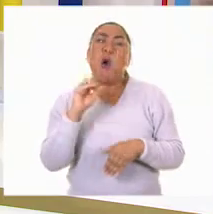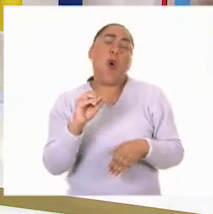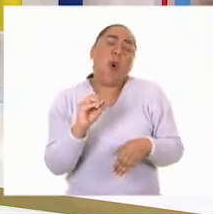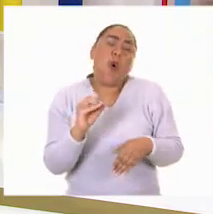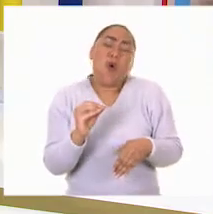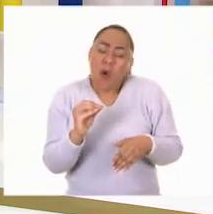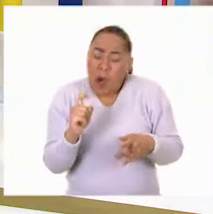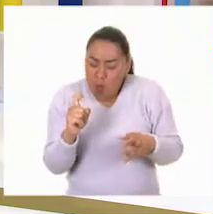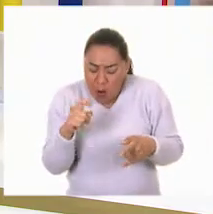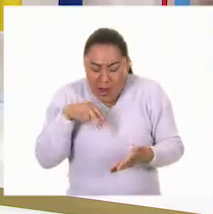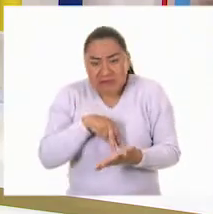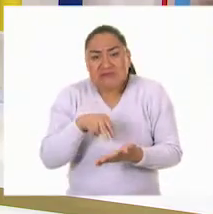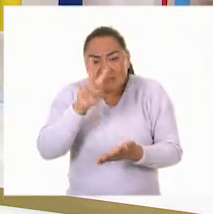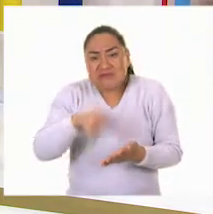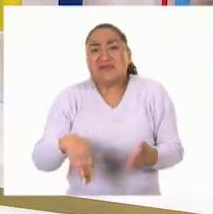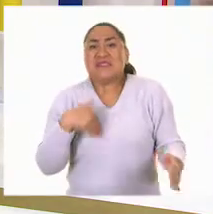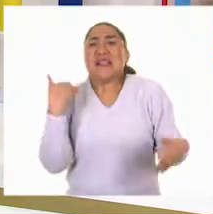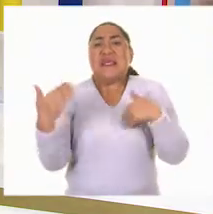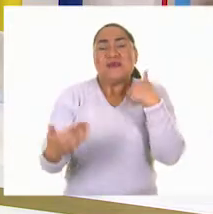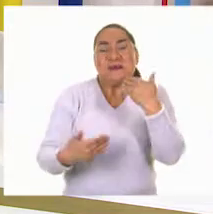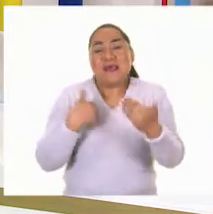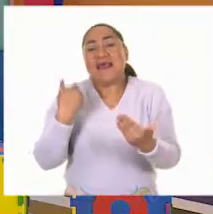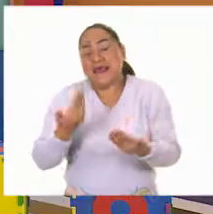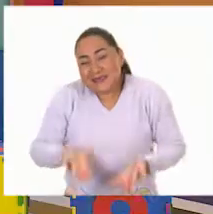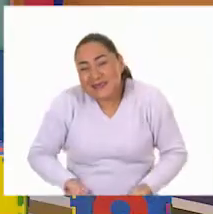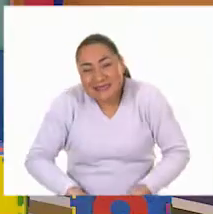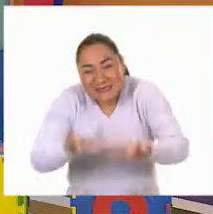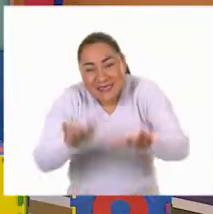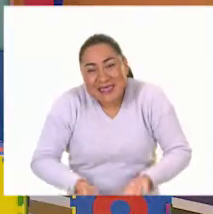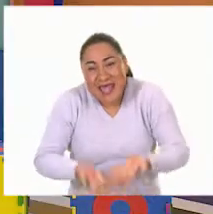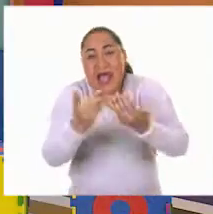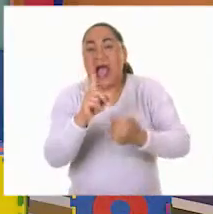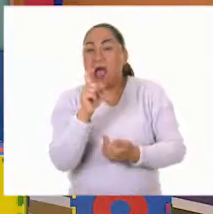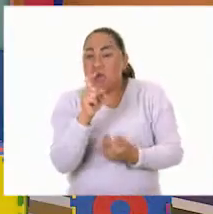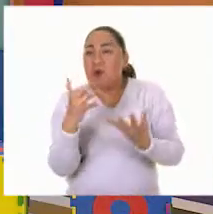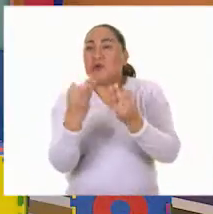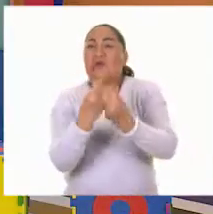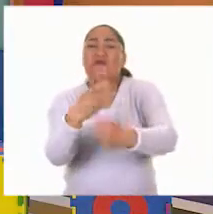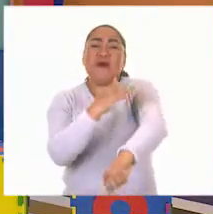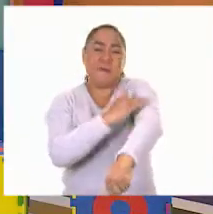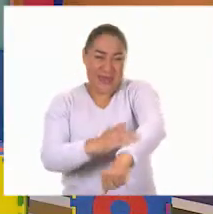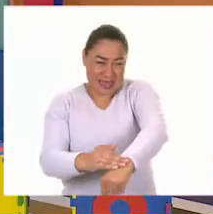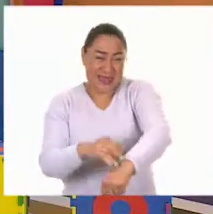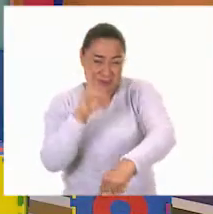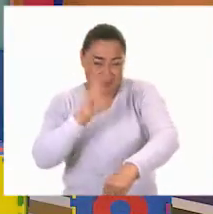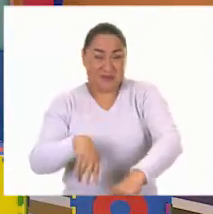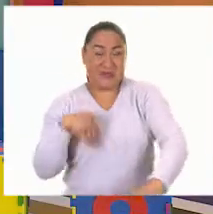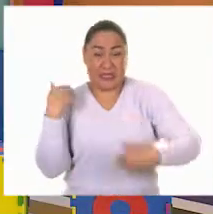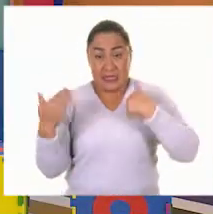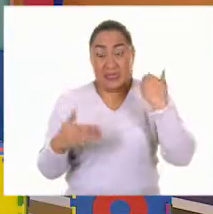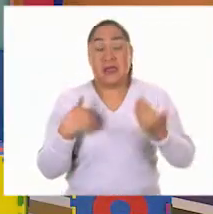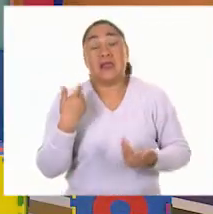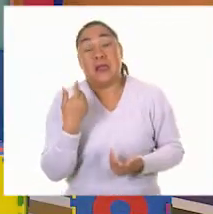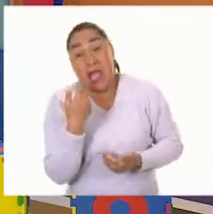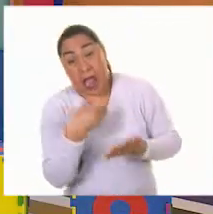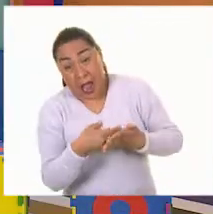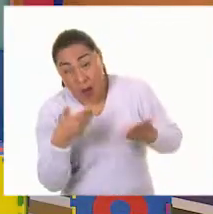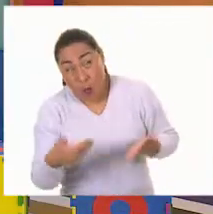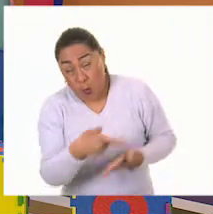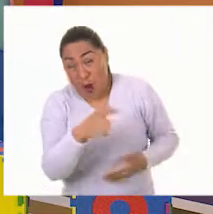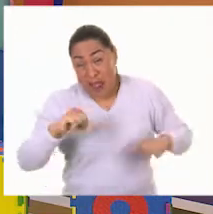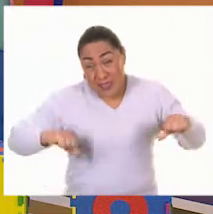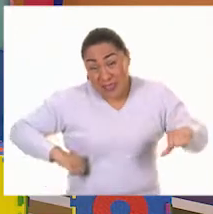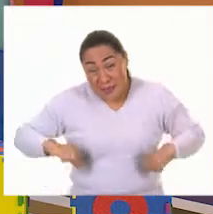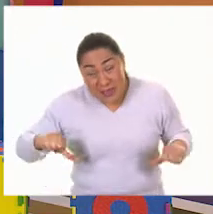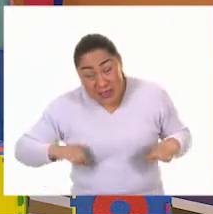agua y mojarse. Era muy divertido echarle agua a sus amigos, a sus familiares. Son actividades que, desgraciadamente, por la